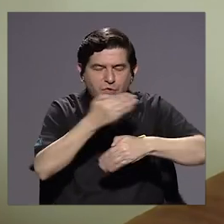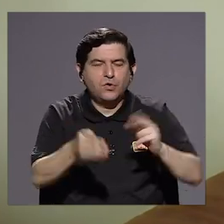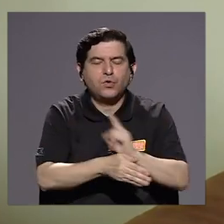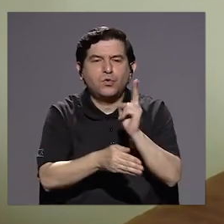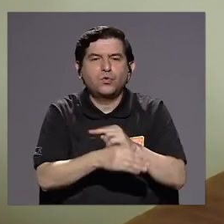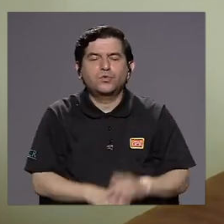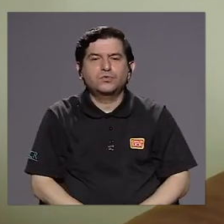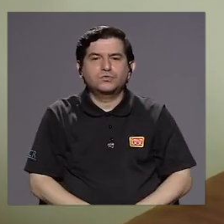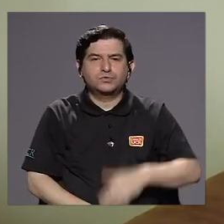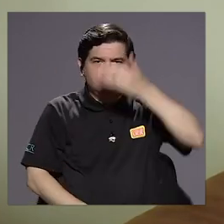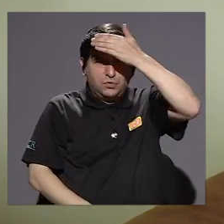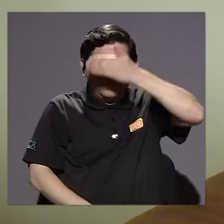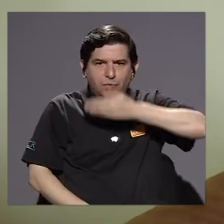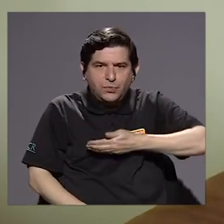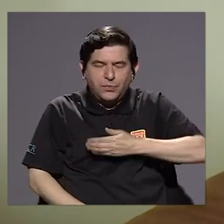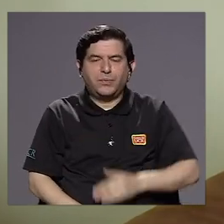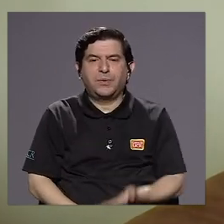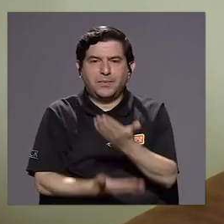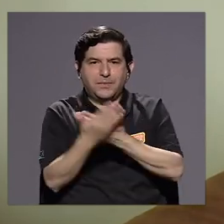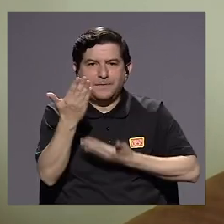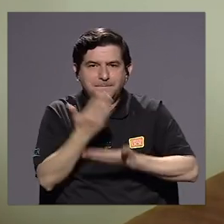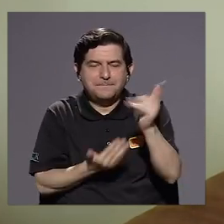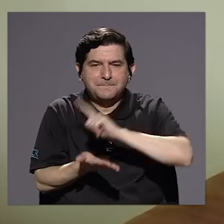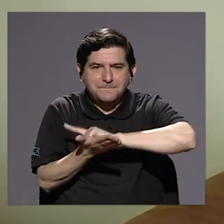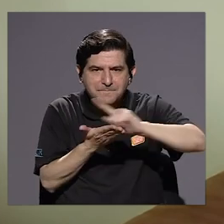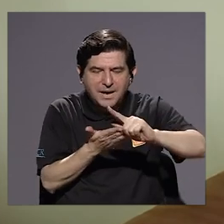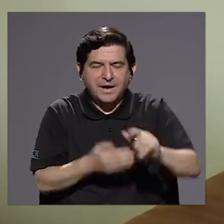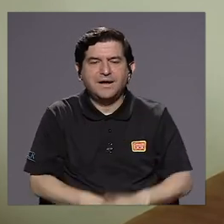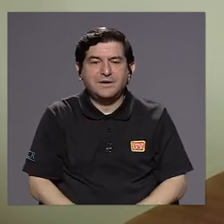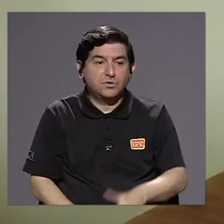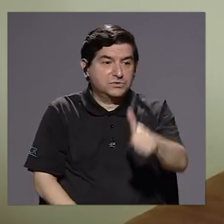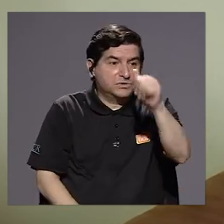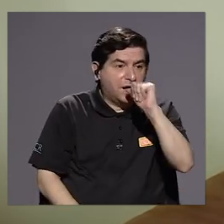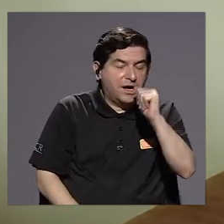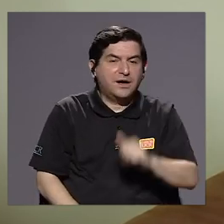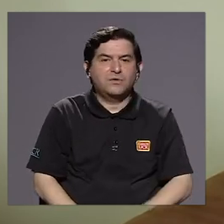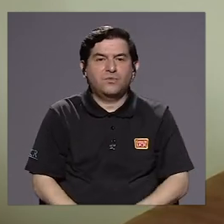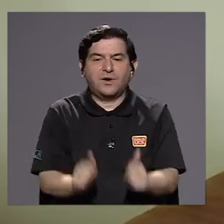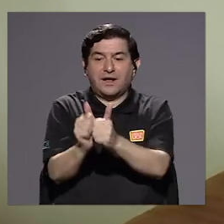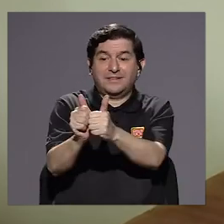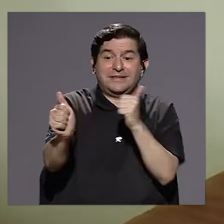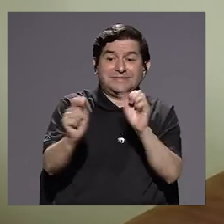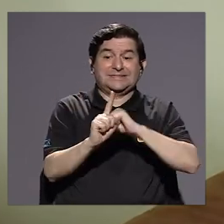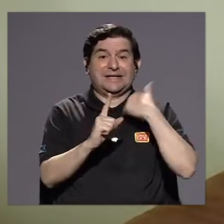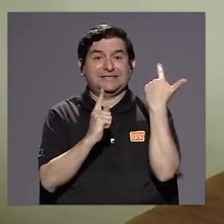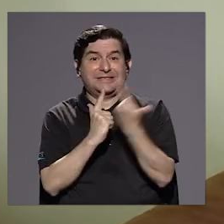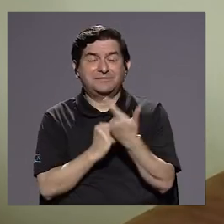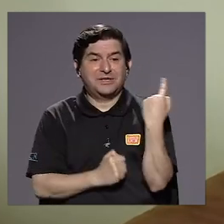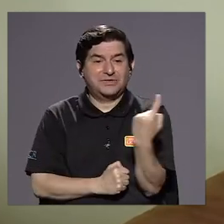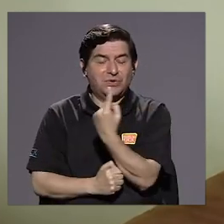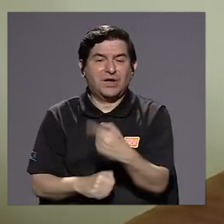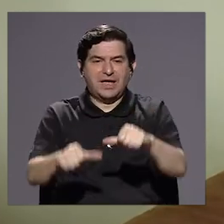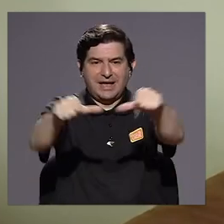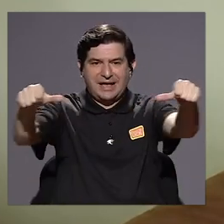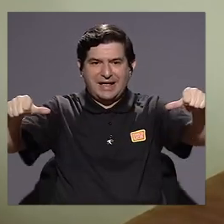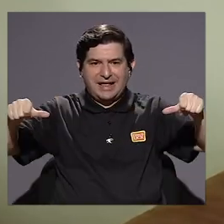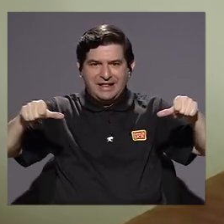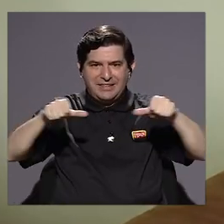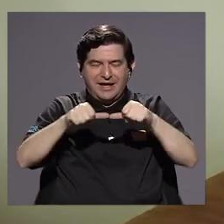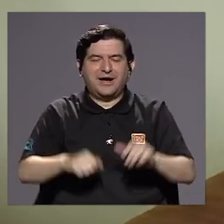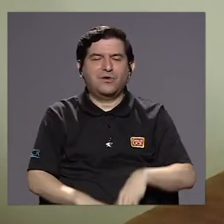uso de la careta, el lavado de manos, el subvisto de agua, el distanciamiento, ya sabemos, en cada una de nosotros